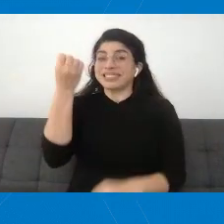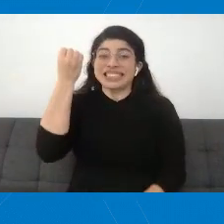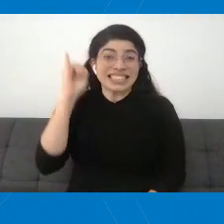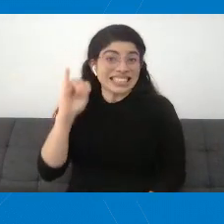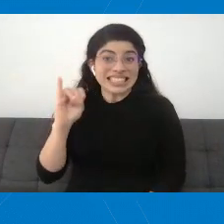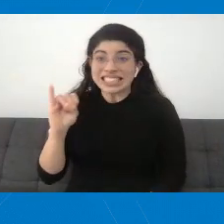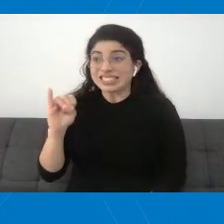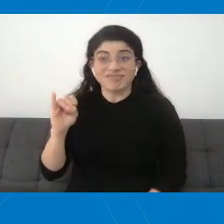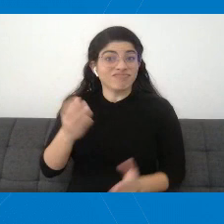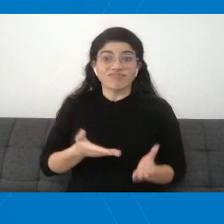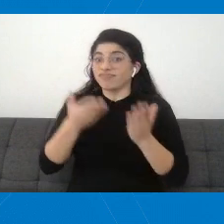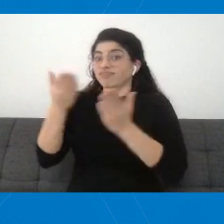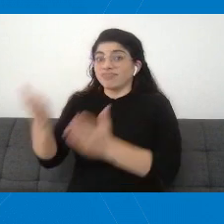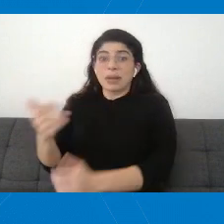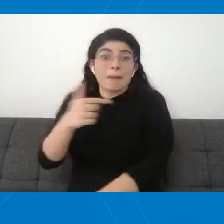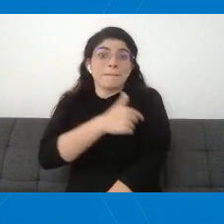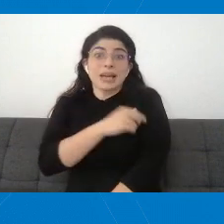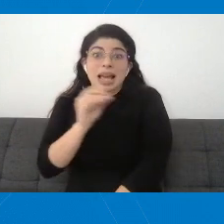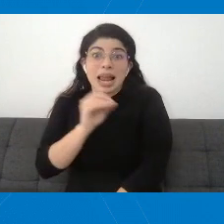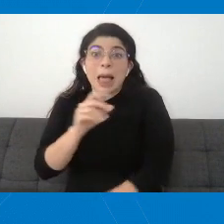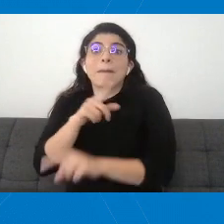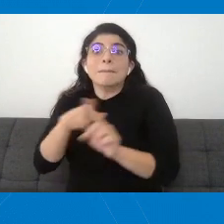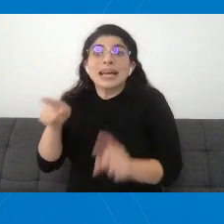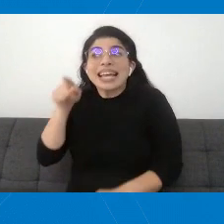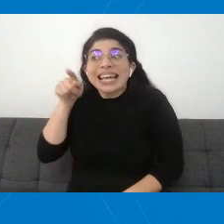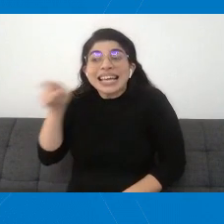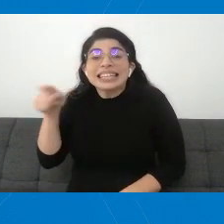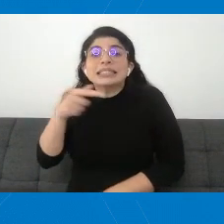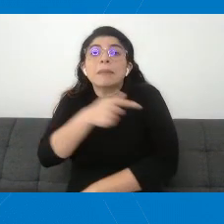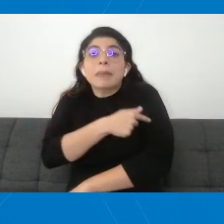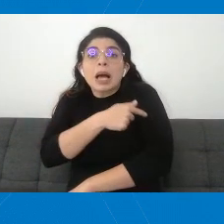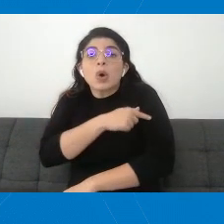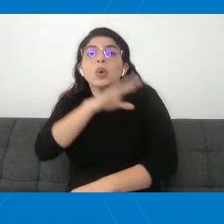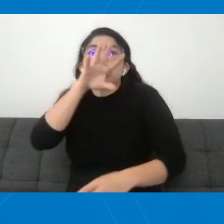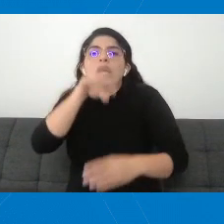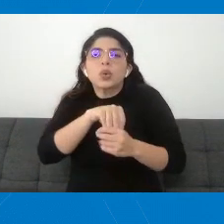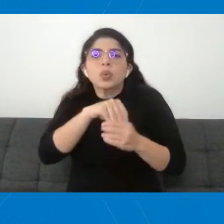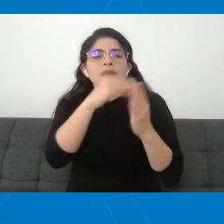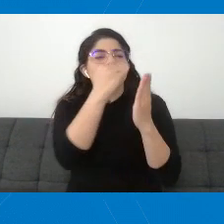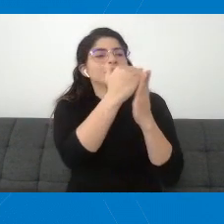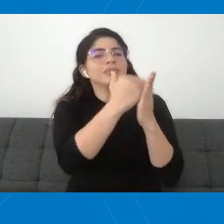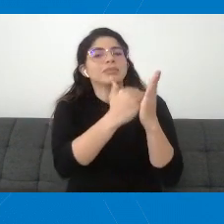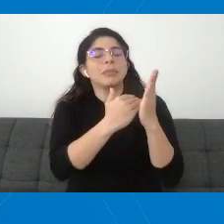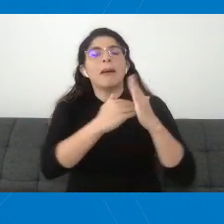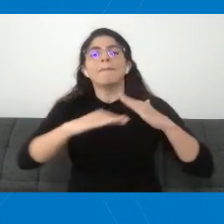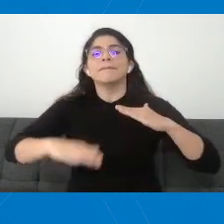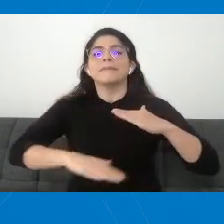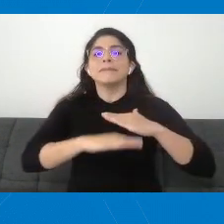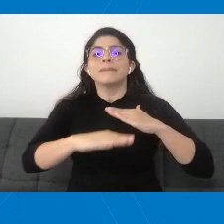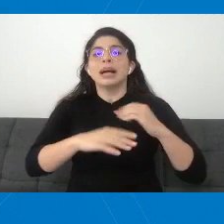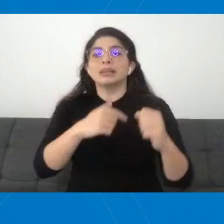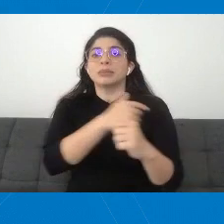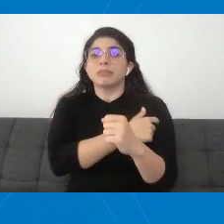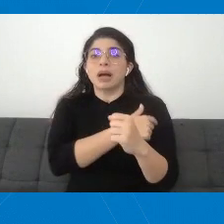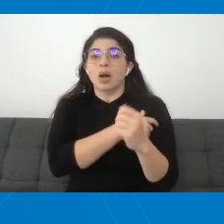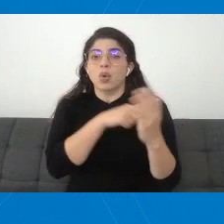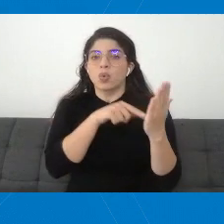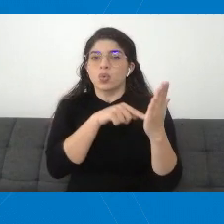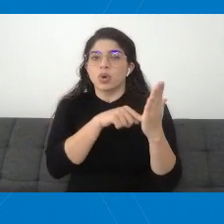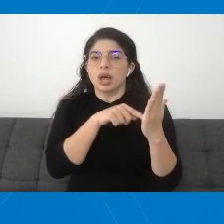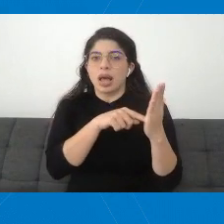parte del esquema básico de vacunación, constituye una